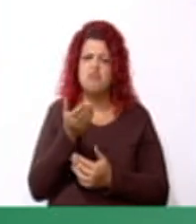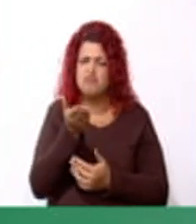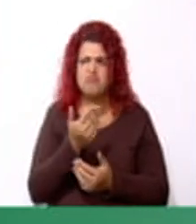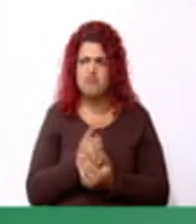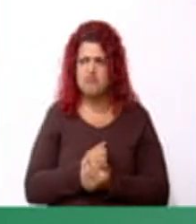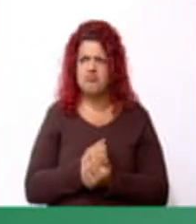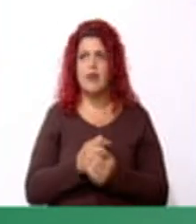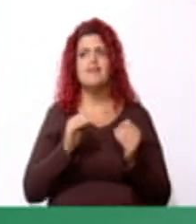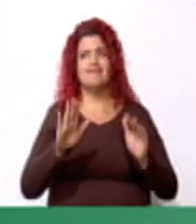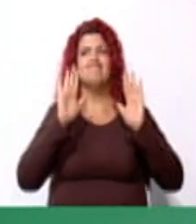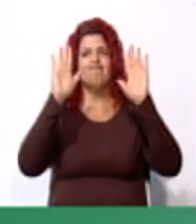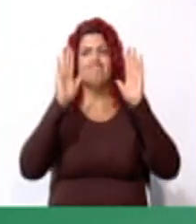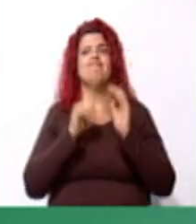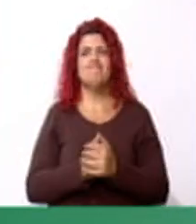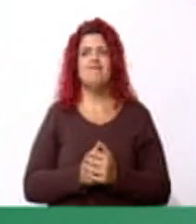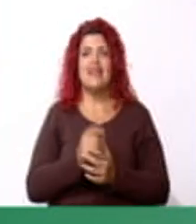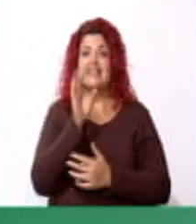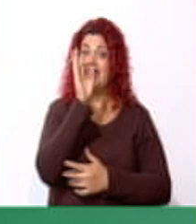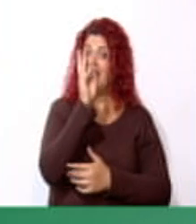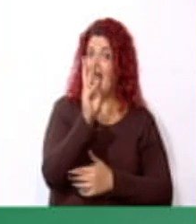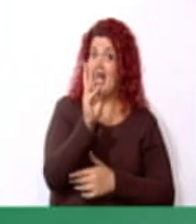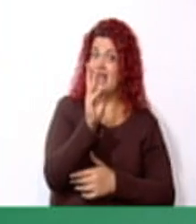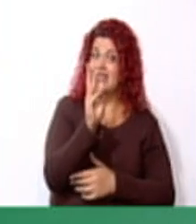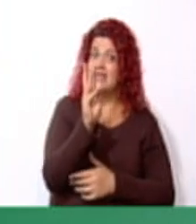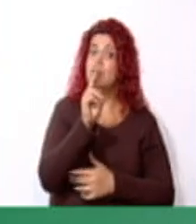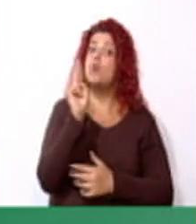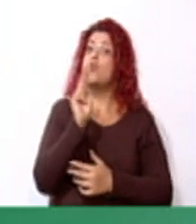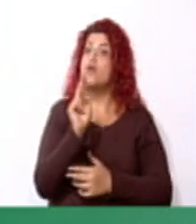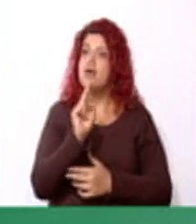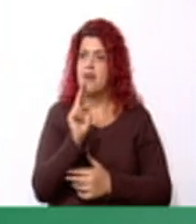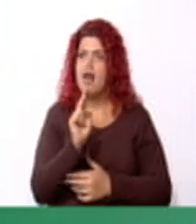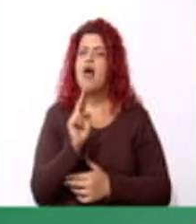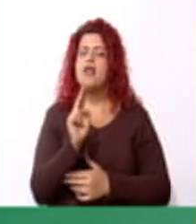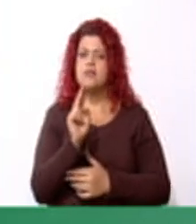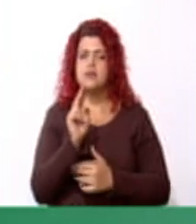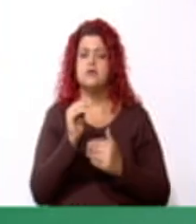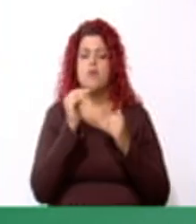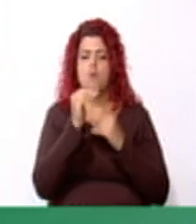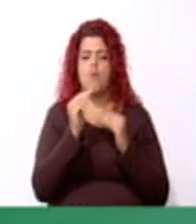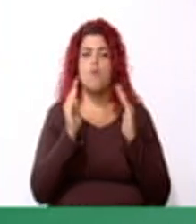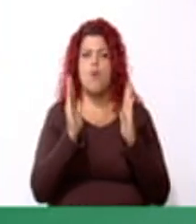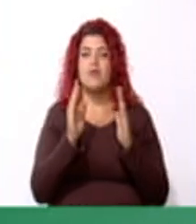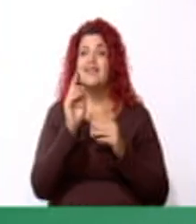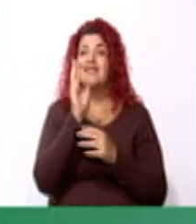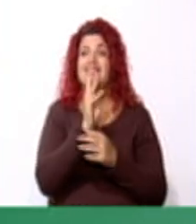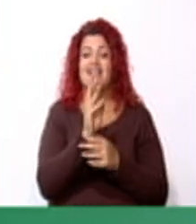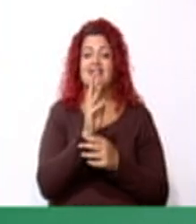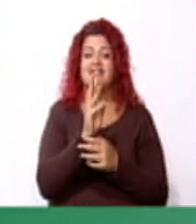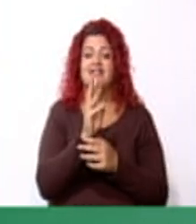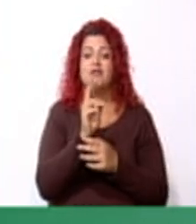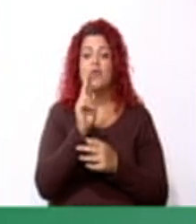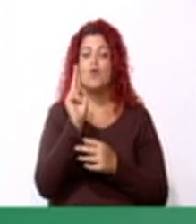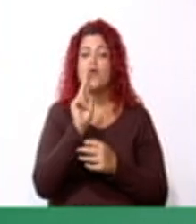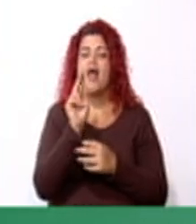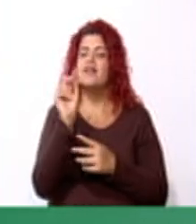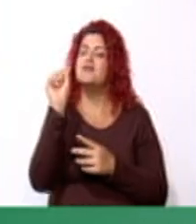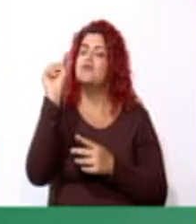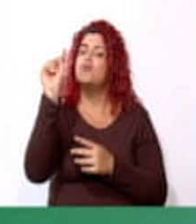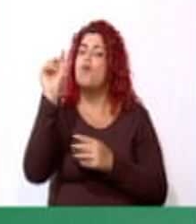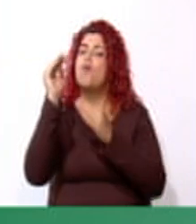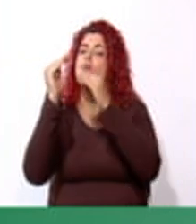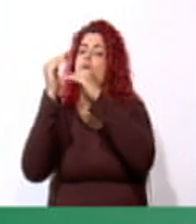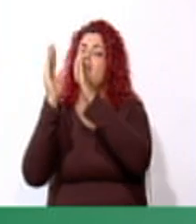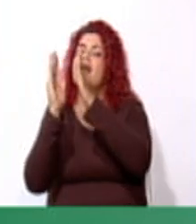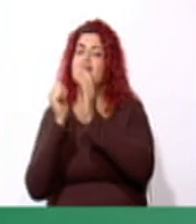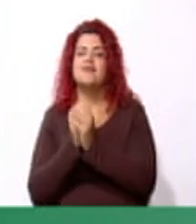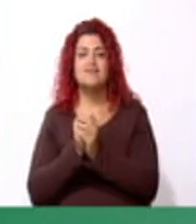Muy bien. Seis unidades cuadradas. Muy bien. Ahora, vamos con